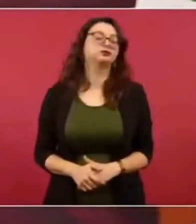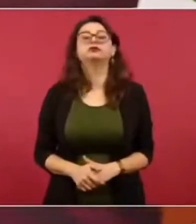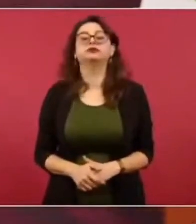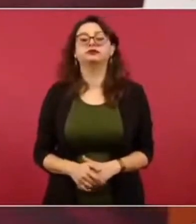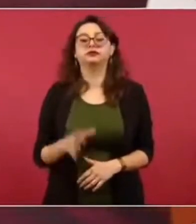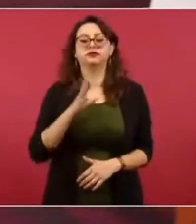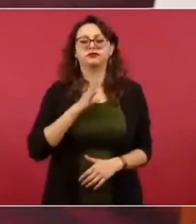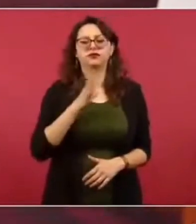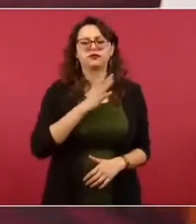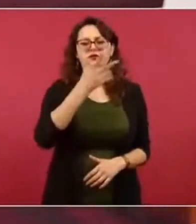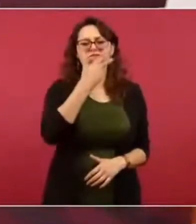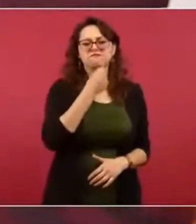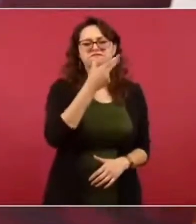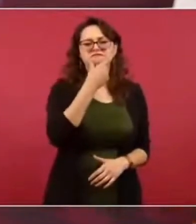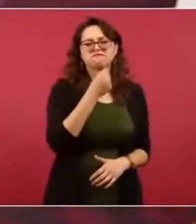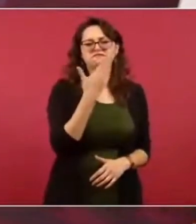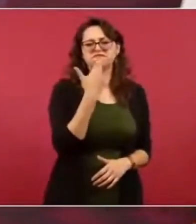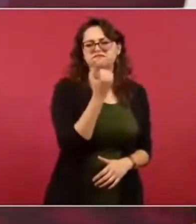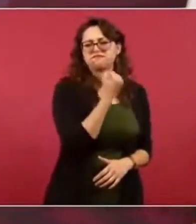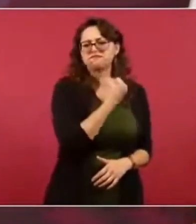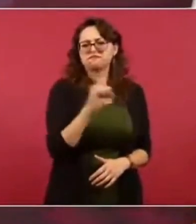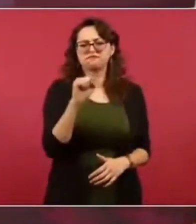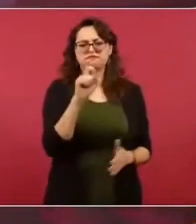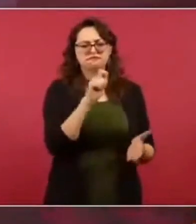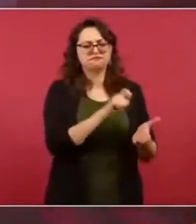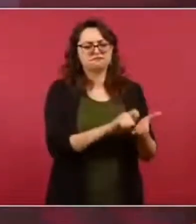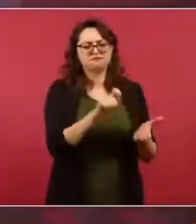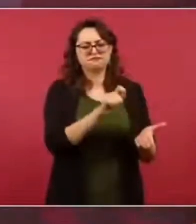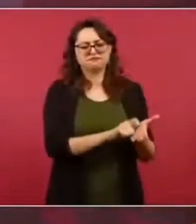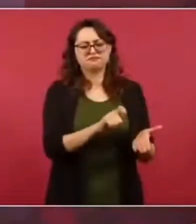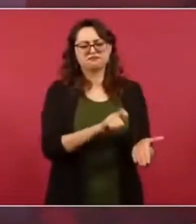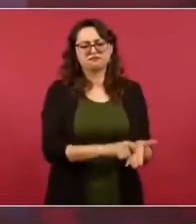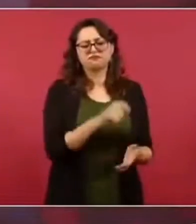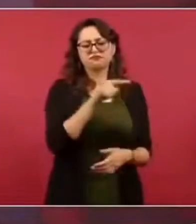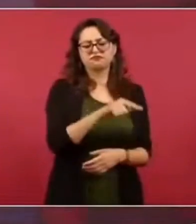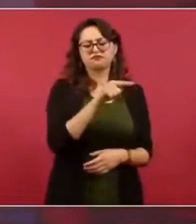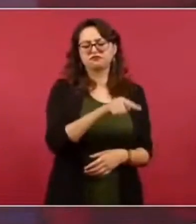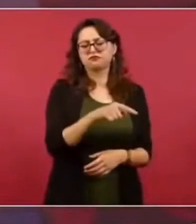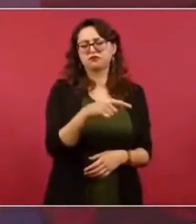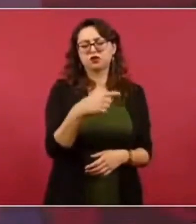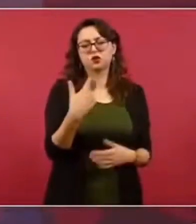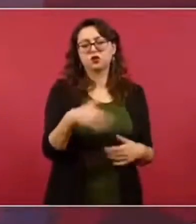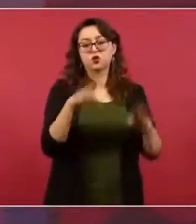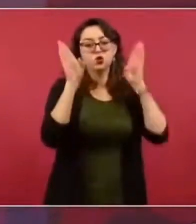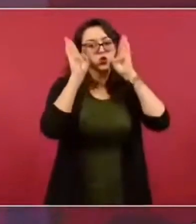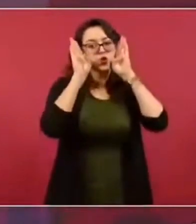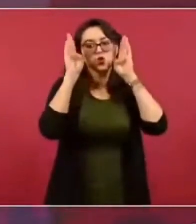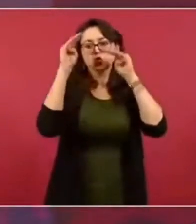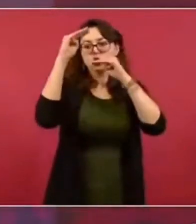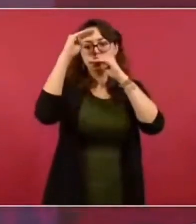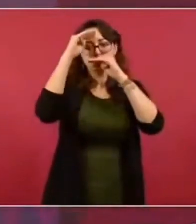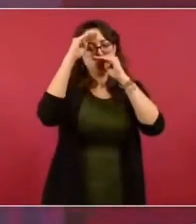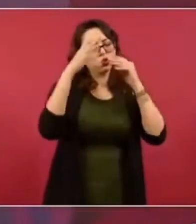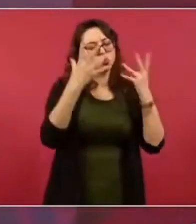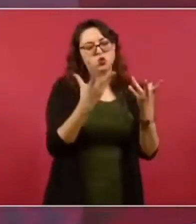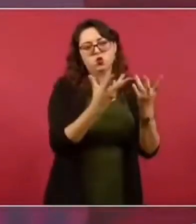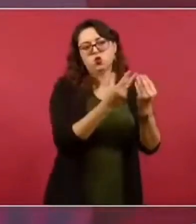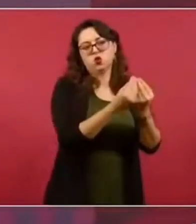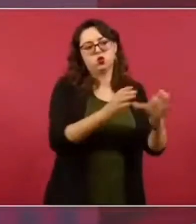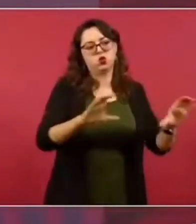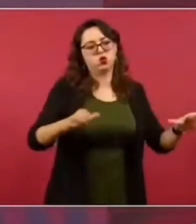más leídos, Martín Moreno, eso planteó que él quemaría